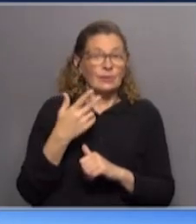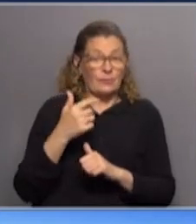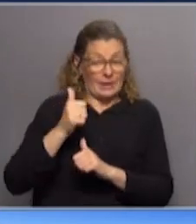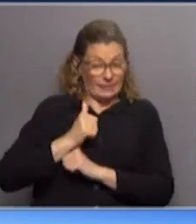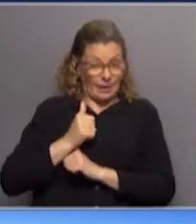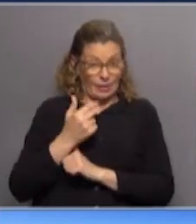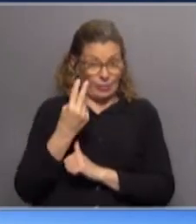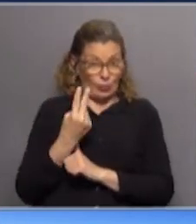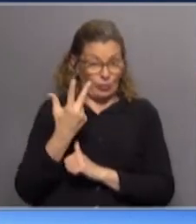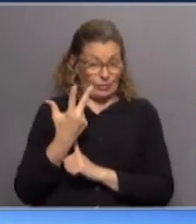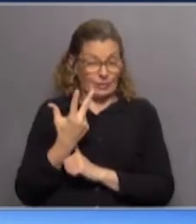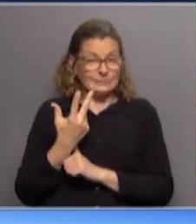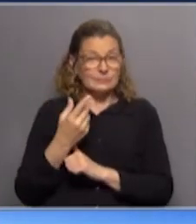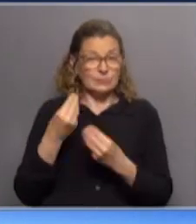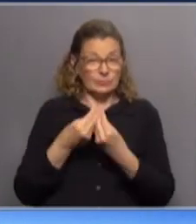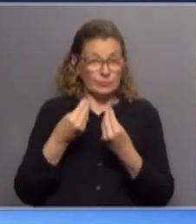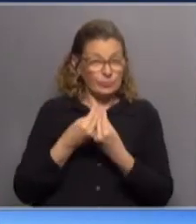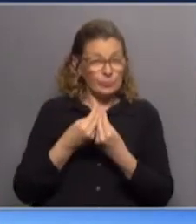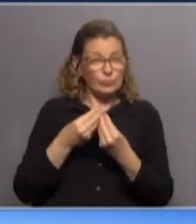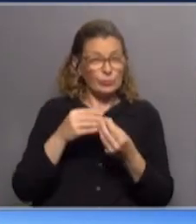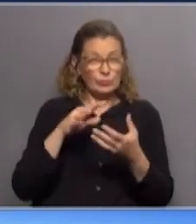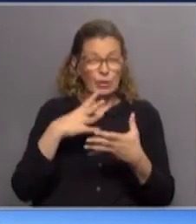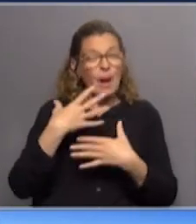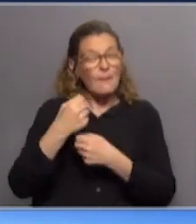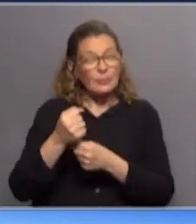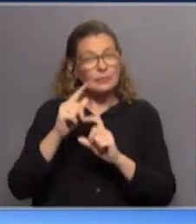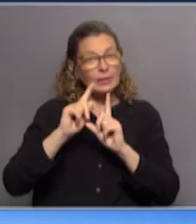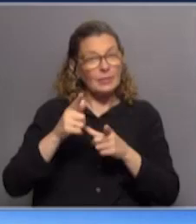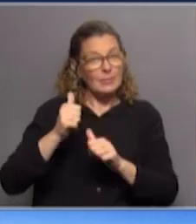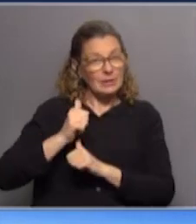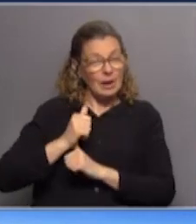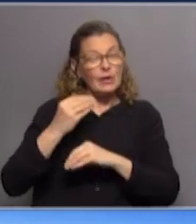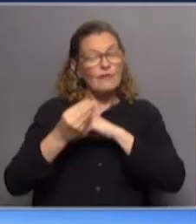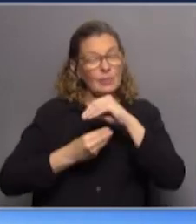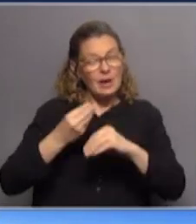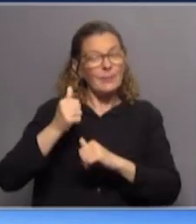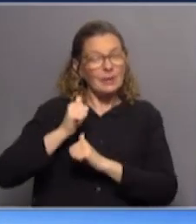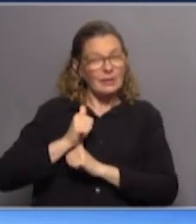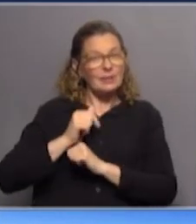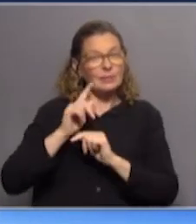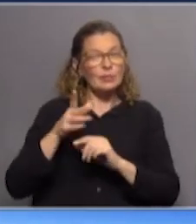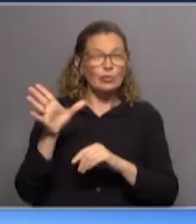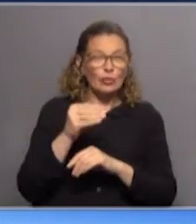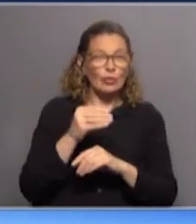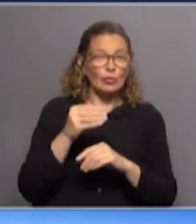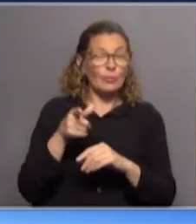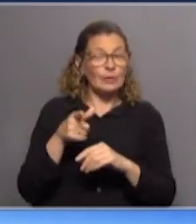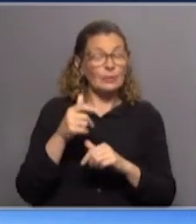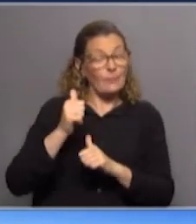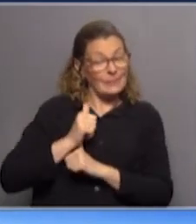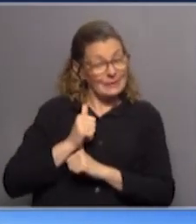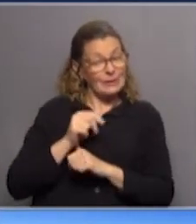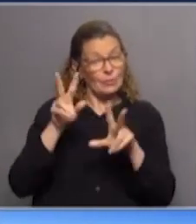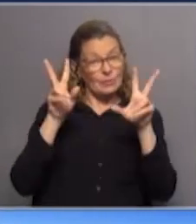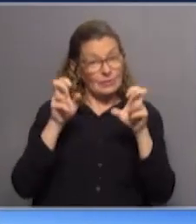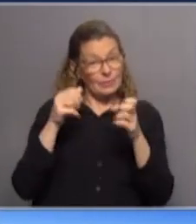militares y muchos de sus electores son militares, también familiares militares. Entonces, todo lo que tiene que ver con la cuestión militar